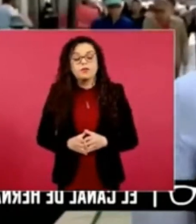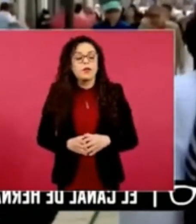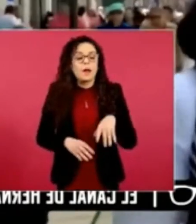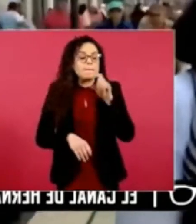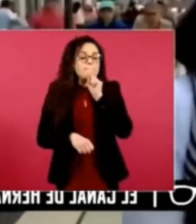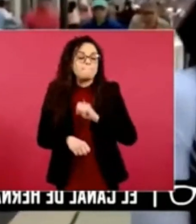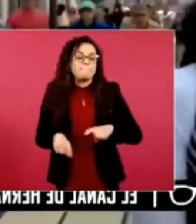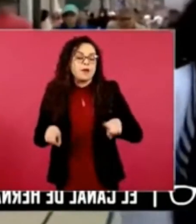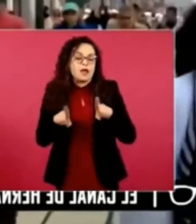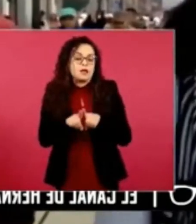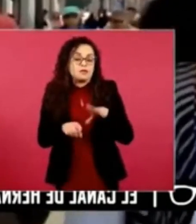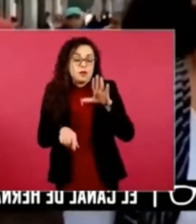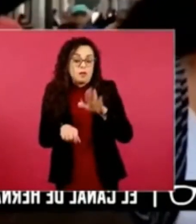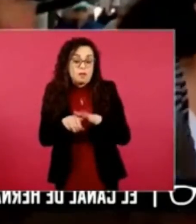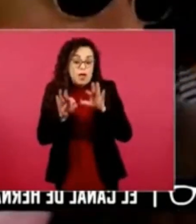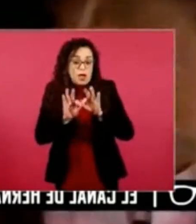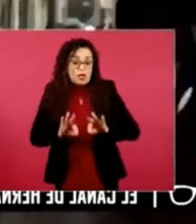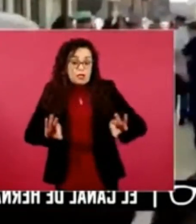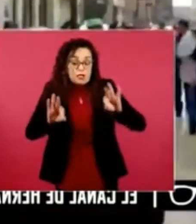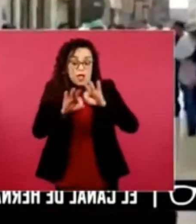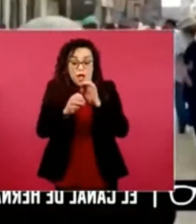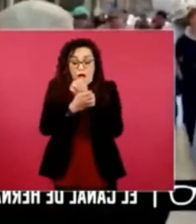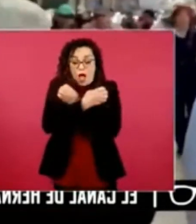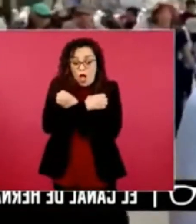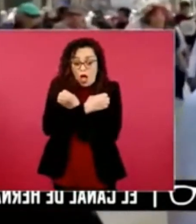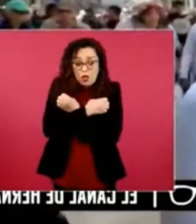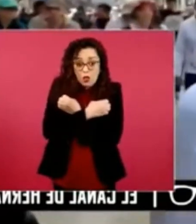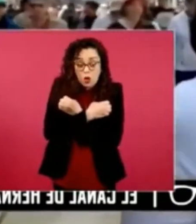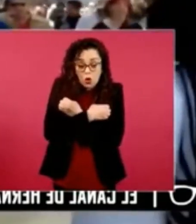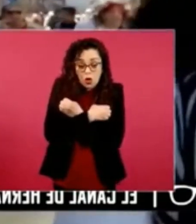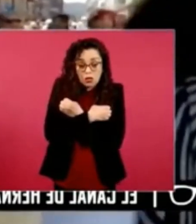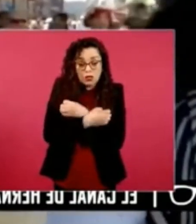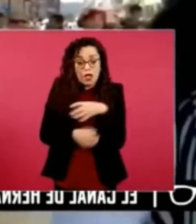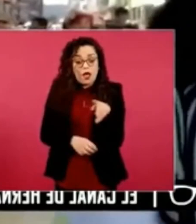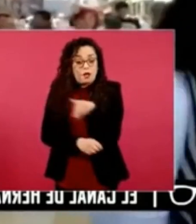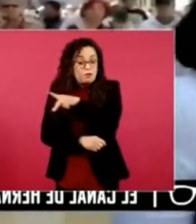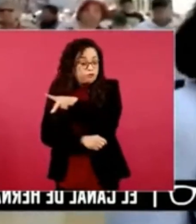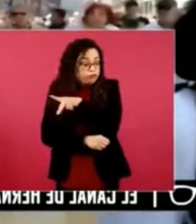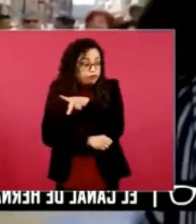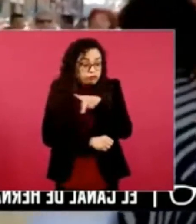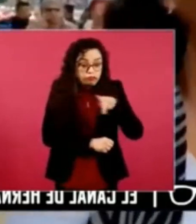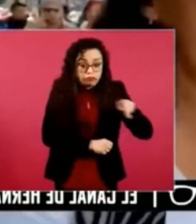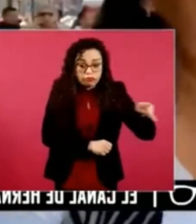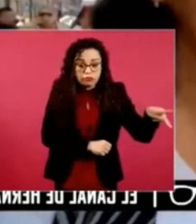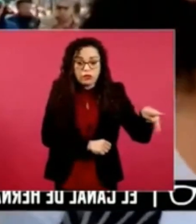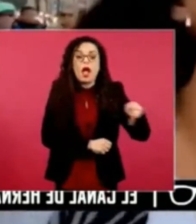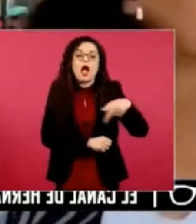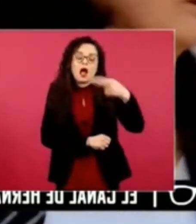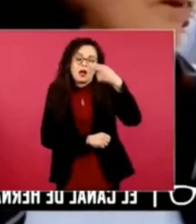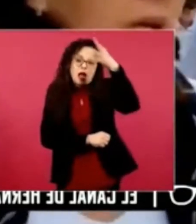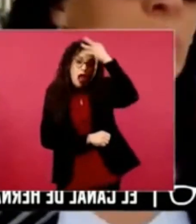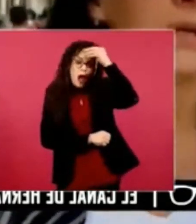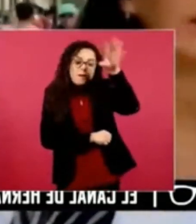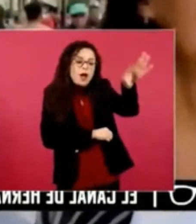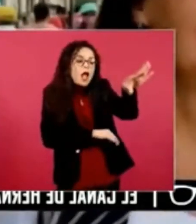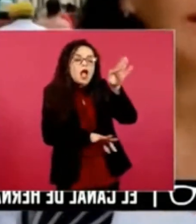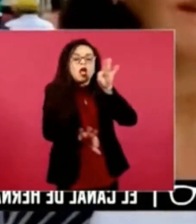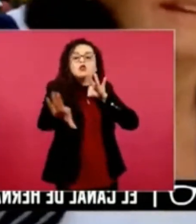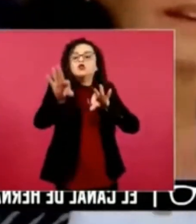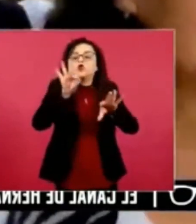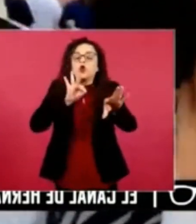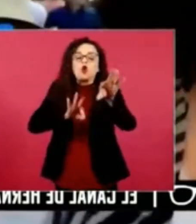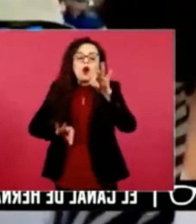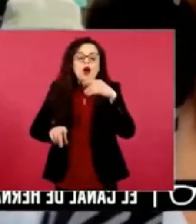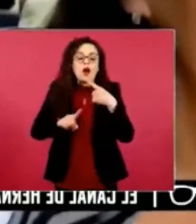educación es lo más importante. Sin duda. quisieron tener todos educación, entonces sabrían qué escoger. Y educación y tono de piel